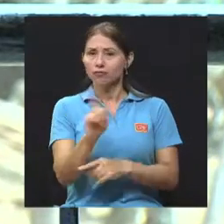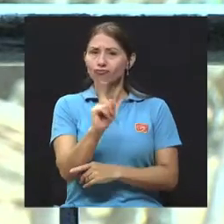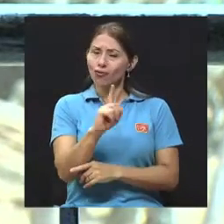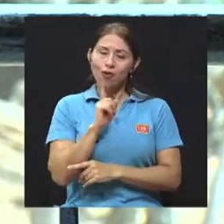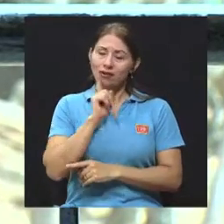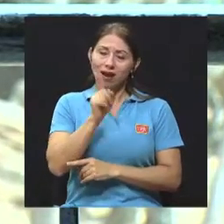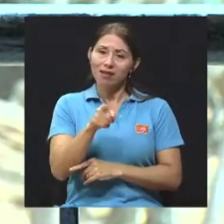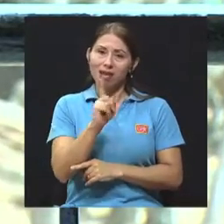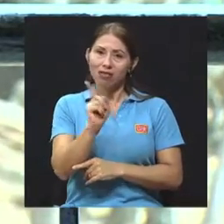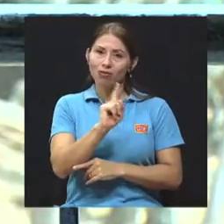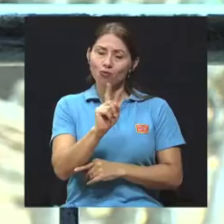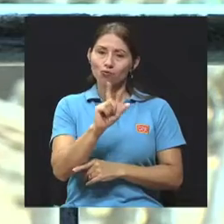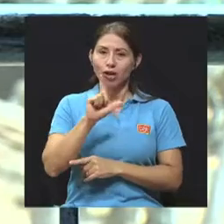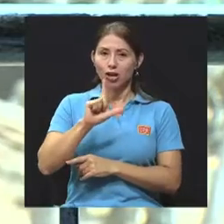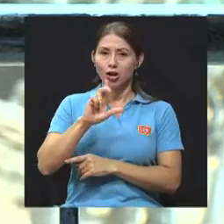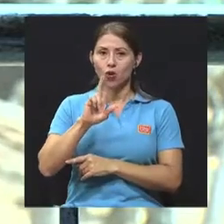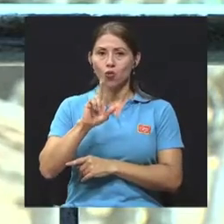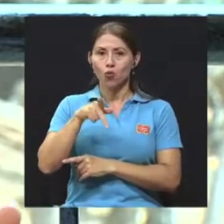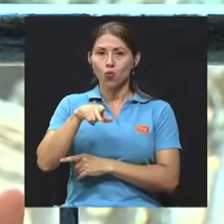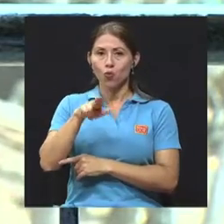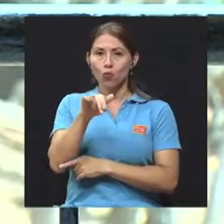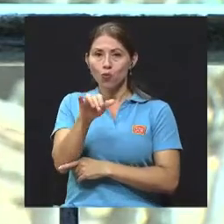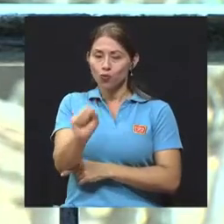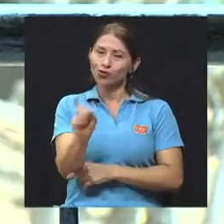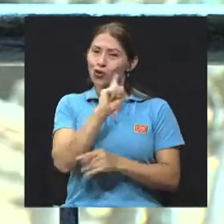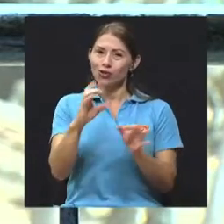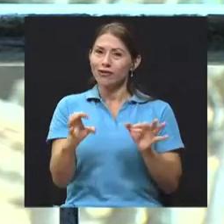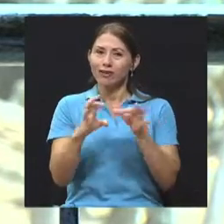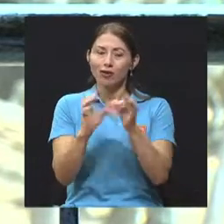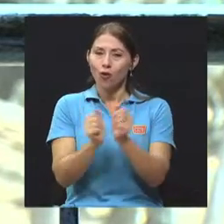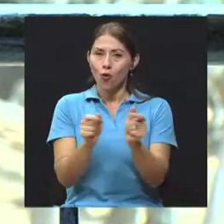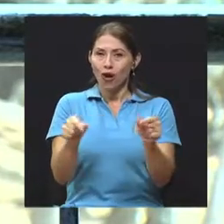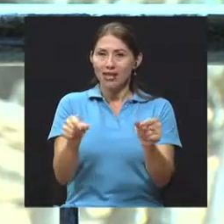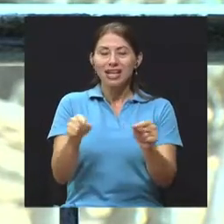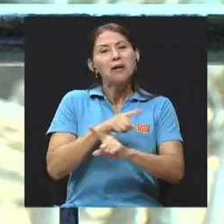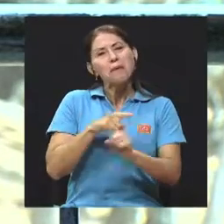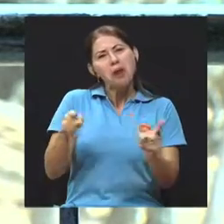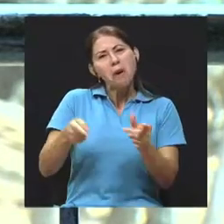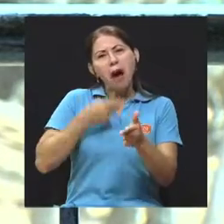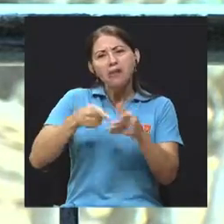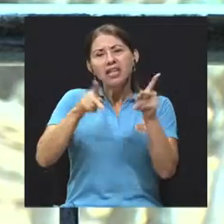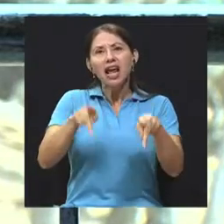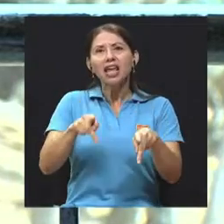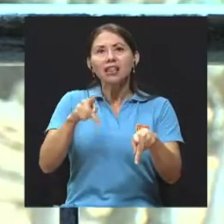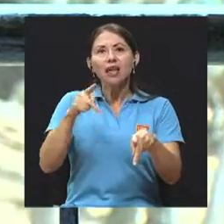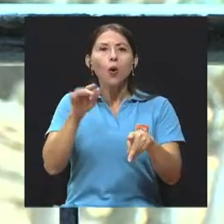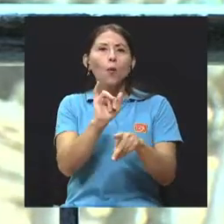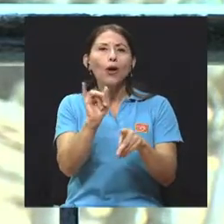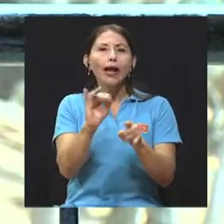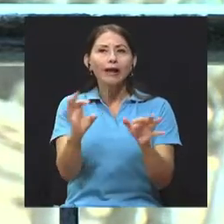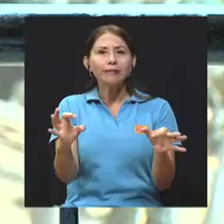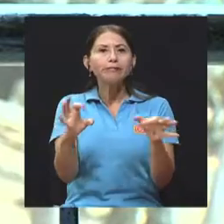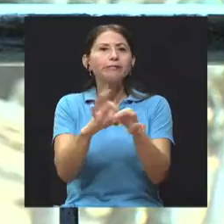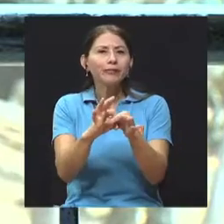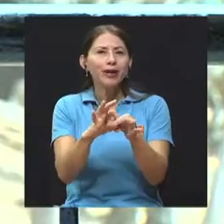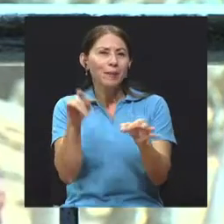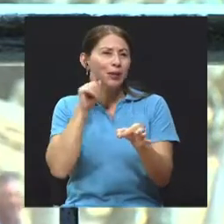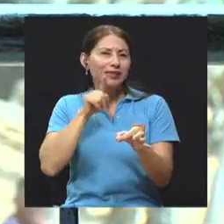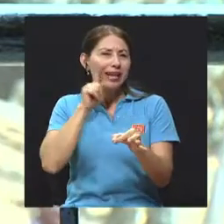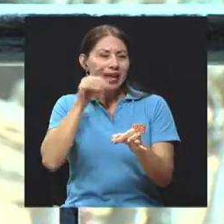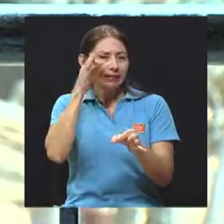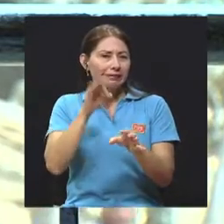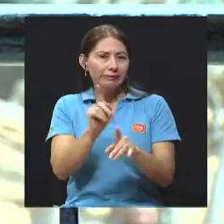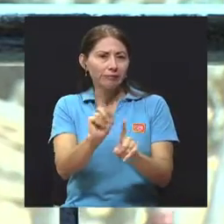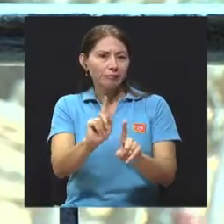Aunque, ya, es un mito en general común en la población asociarlo, pero no, en realidad no tiene asociación con